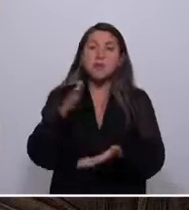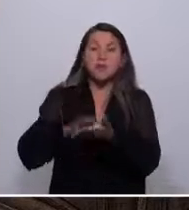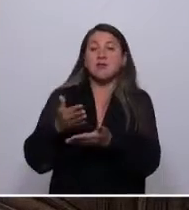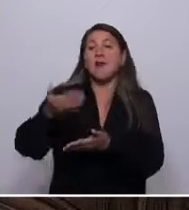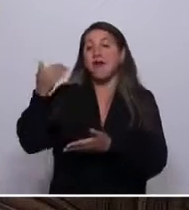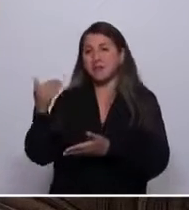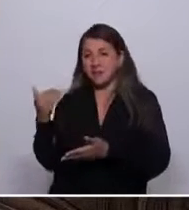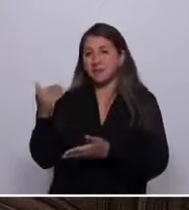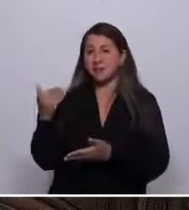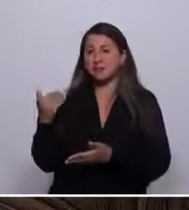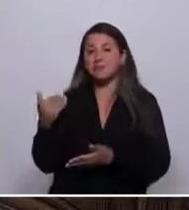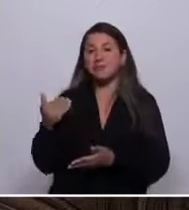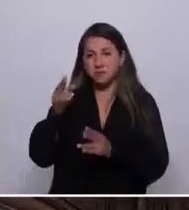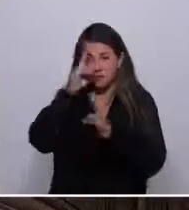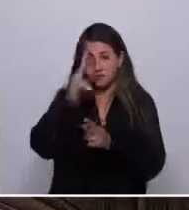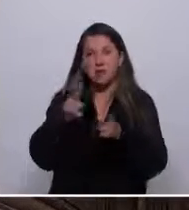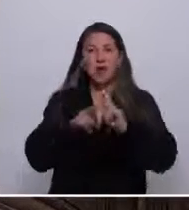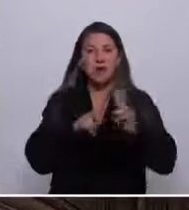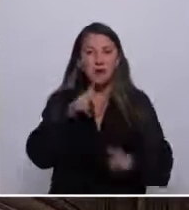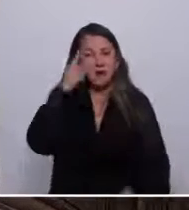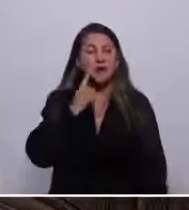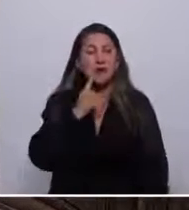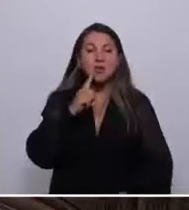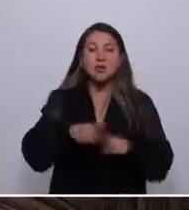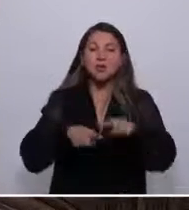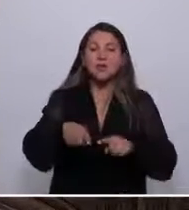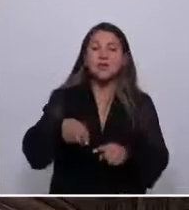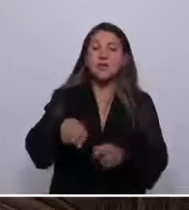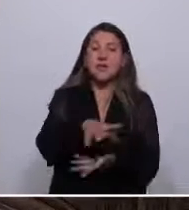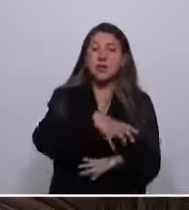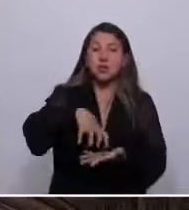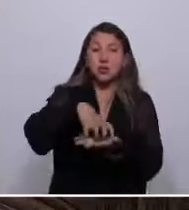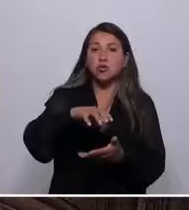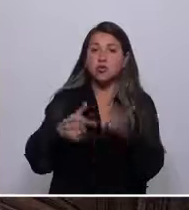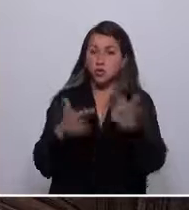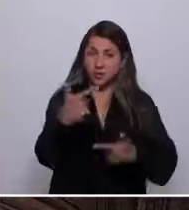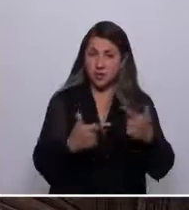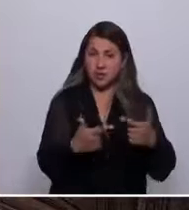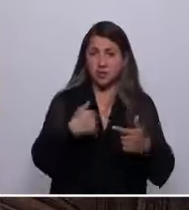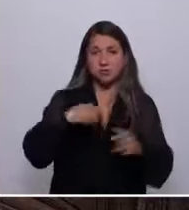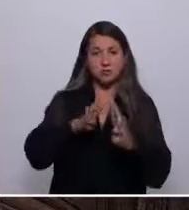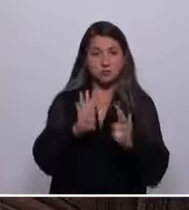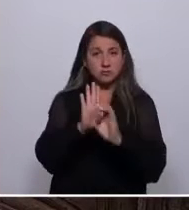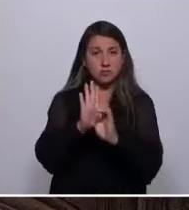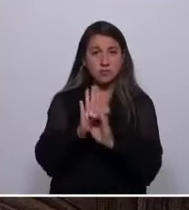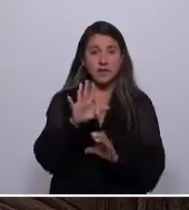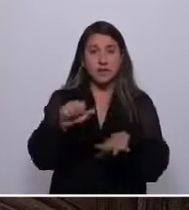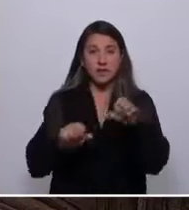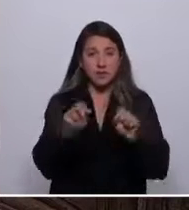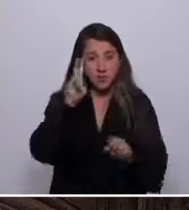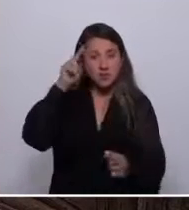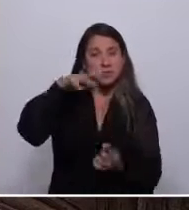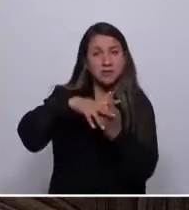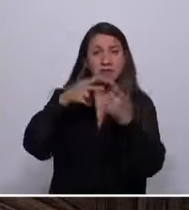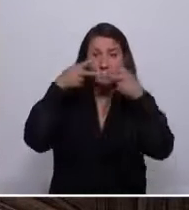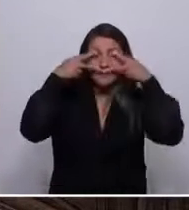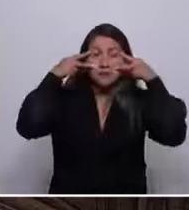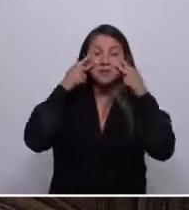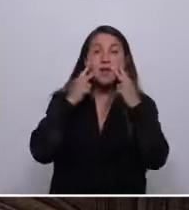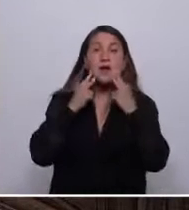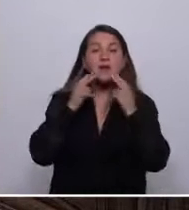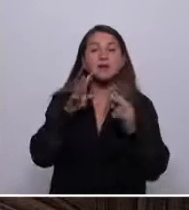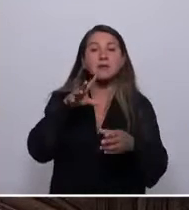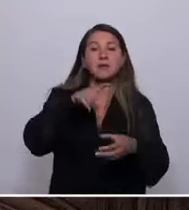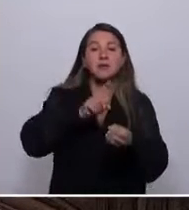en la pendiente reparación histórica, territorial y política. Como convencional descaño reservado del pueblo yagán, integraré la